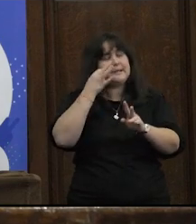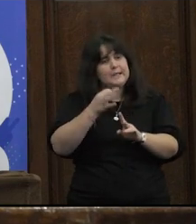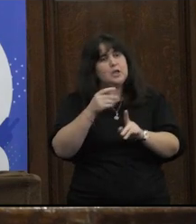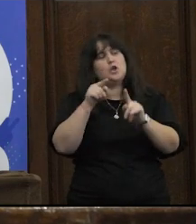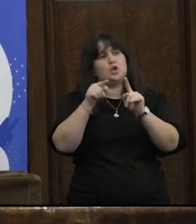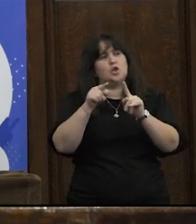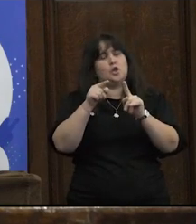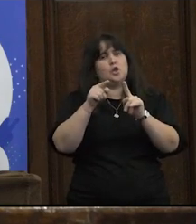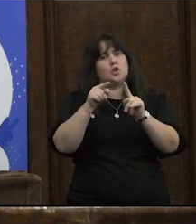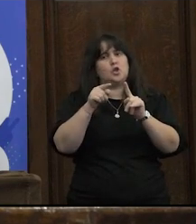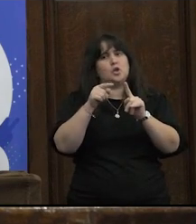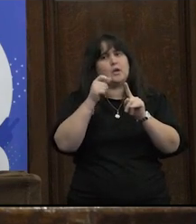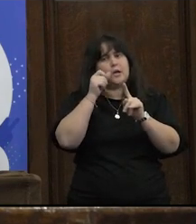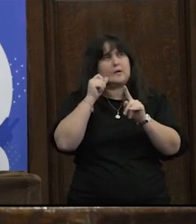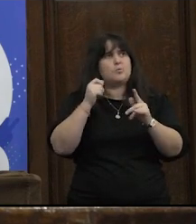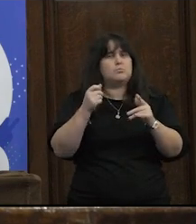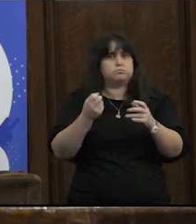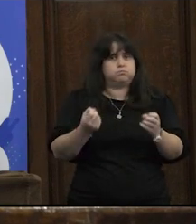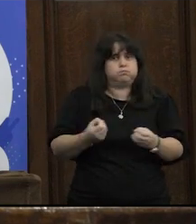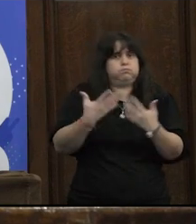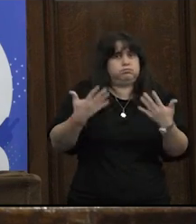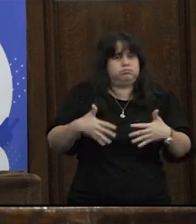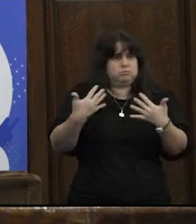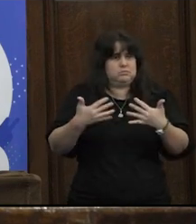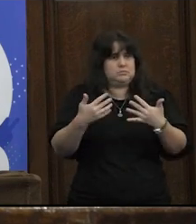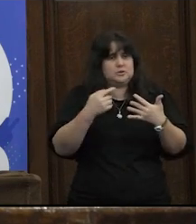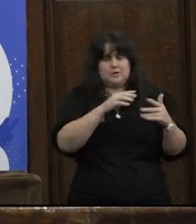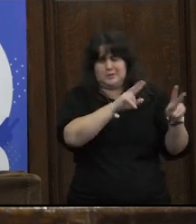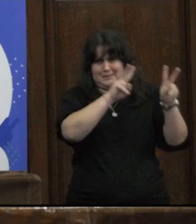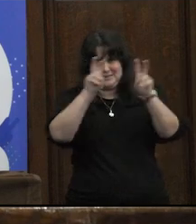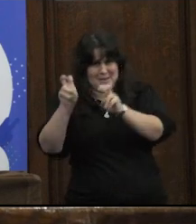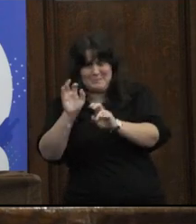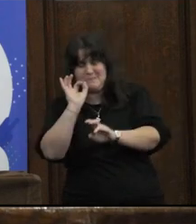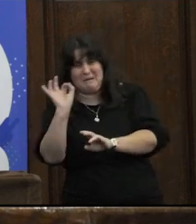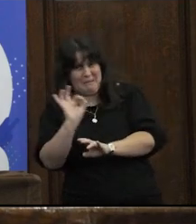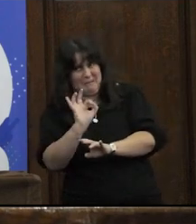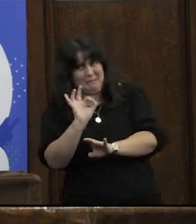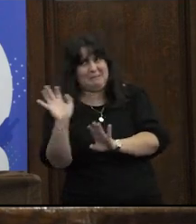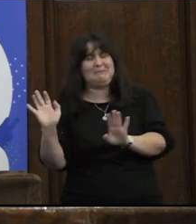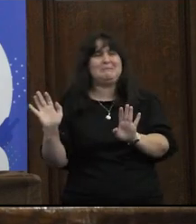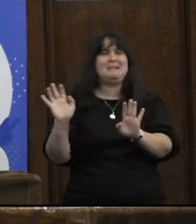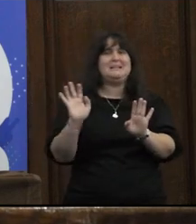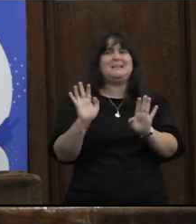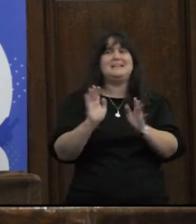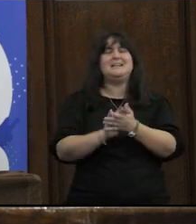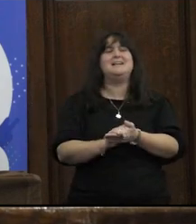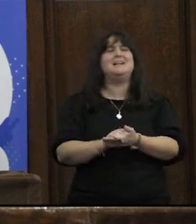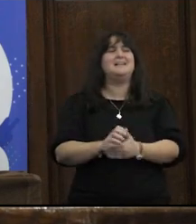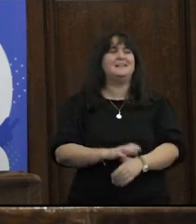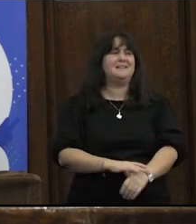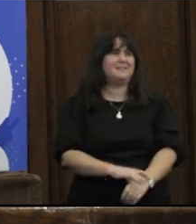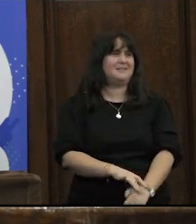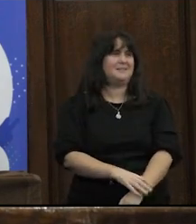me parece que hay mucha efervescencia de discusiones me fui totalmente de tu pregunta que era sobre el amor